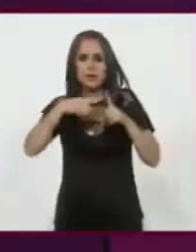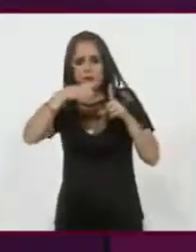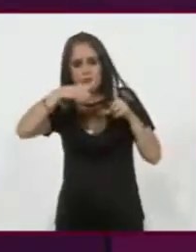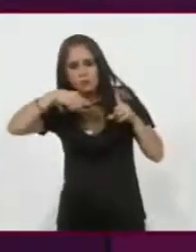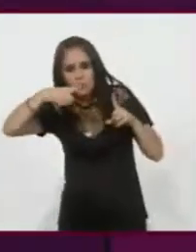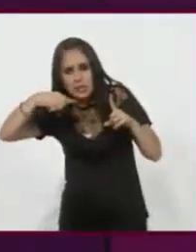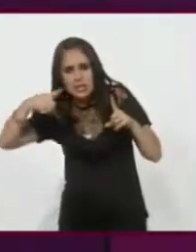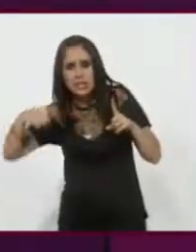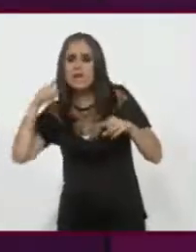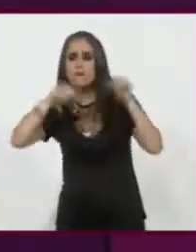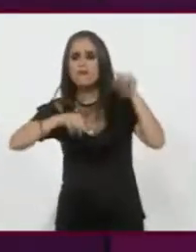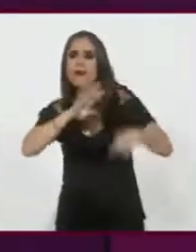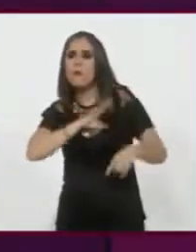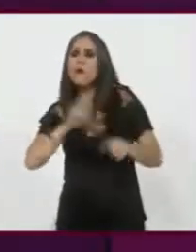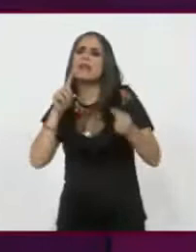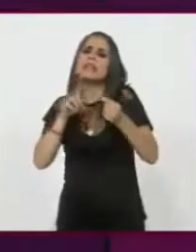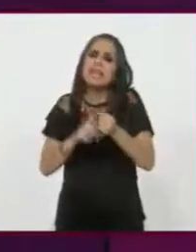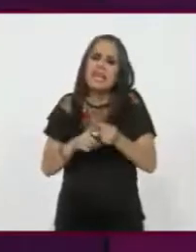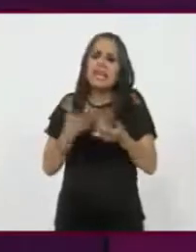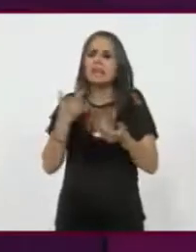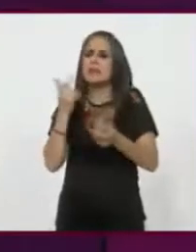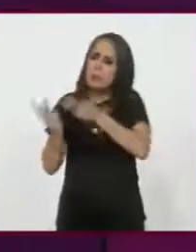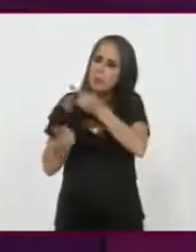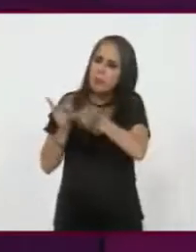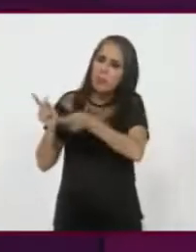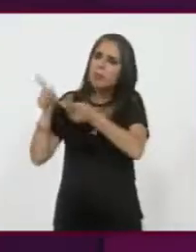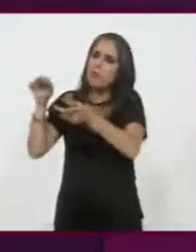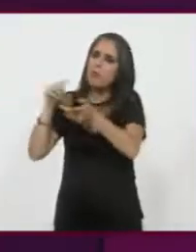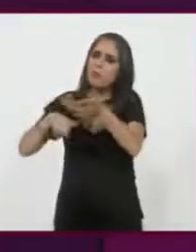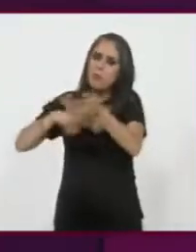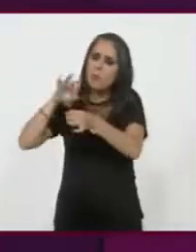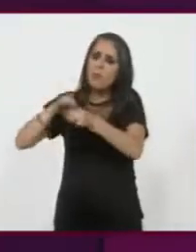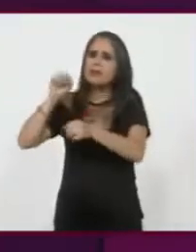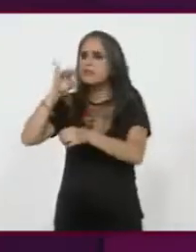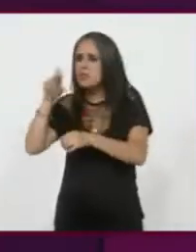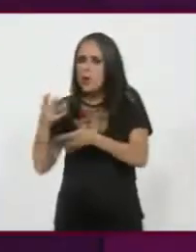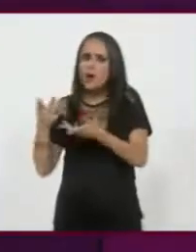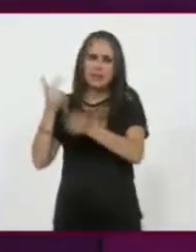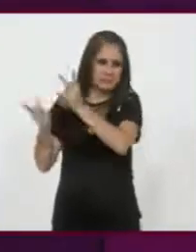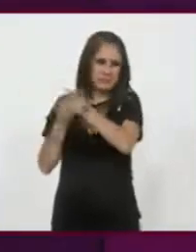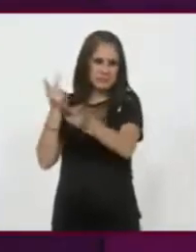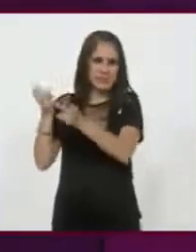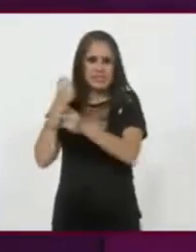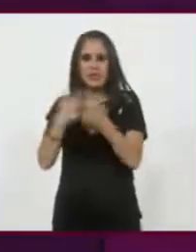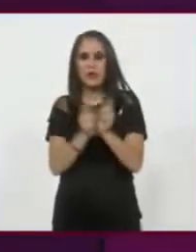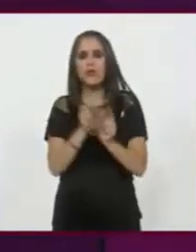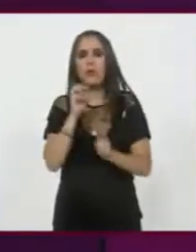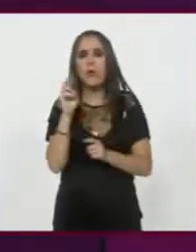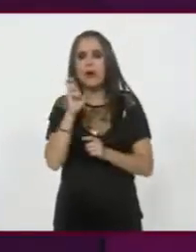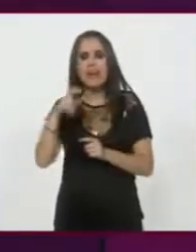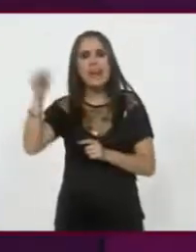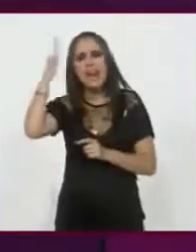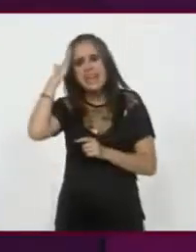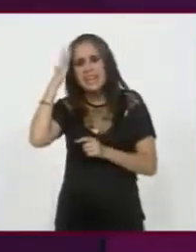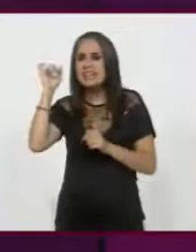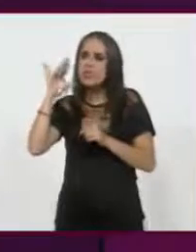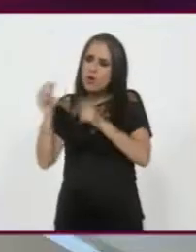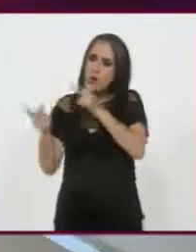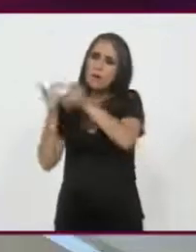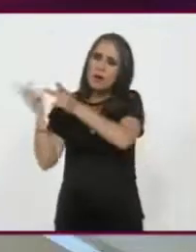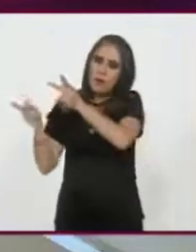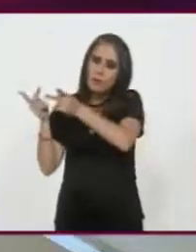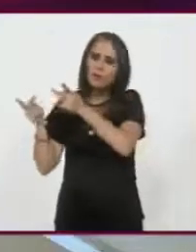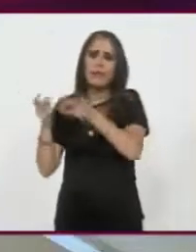cuando empezó la campaña o desde cuándo registraste, que ya lo comentamos aquí, a Morena como líder en la contienda.